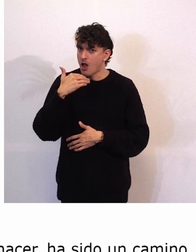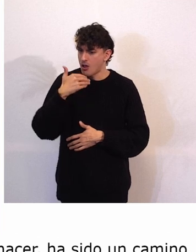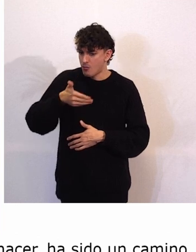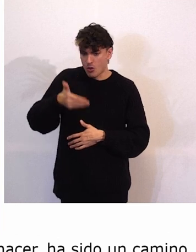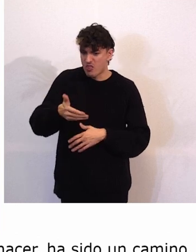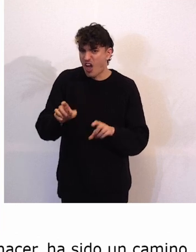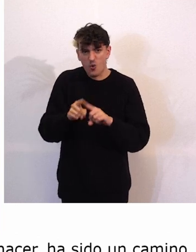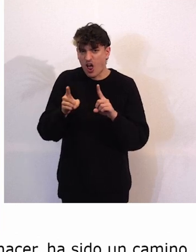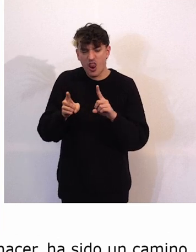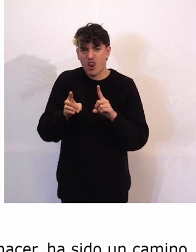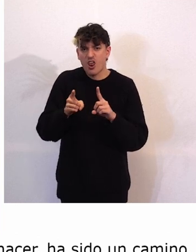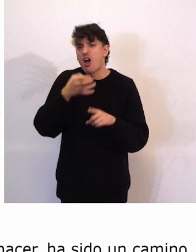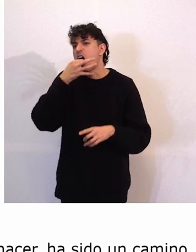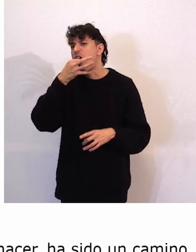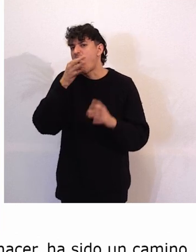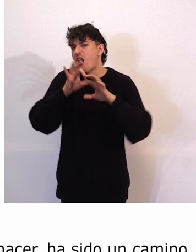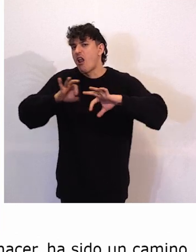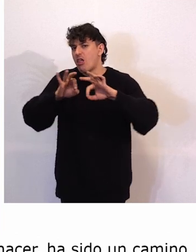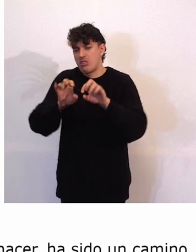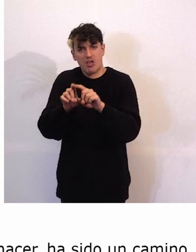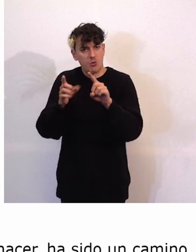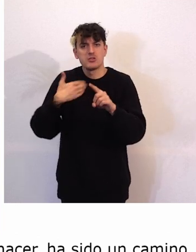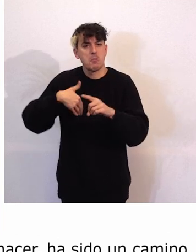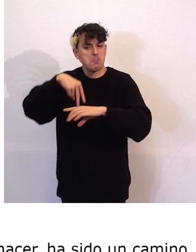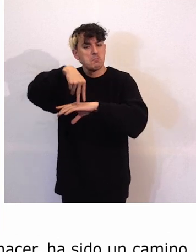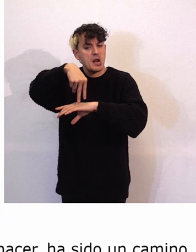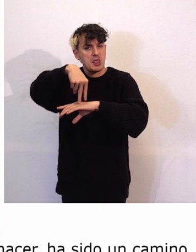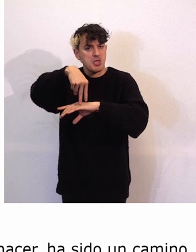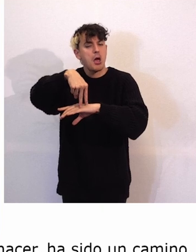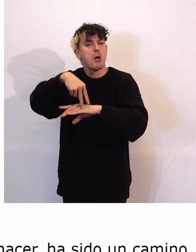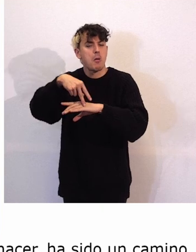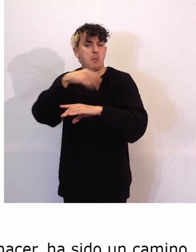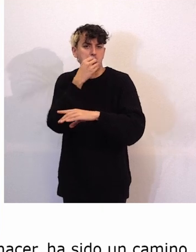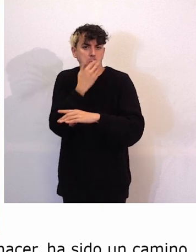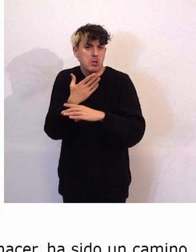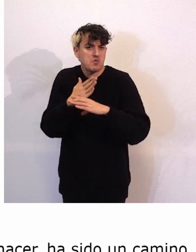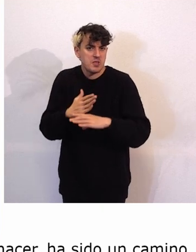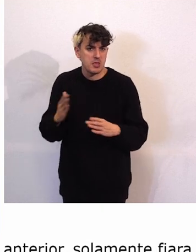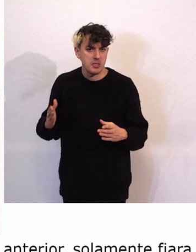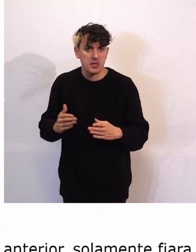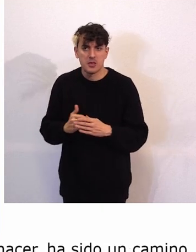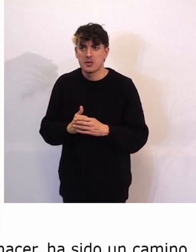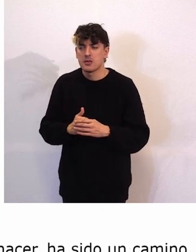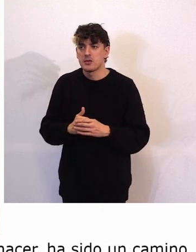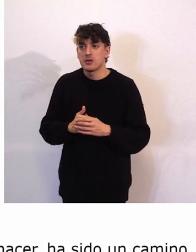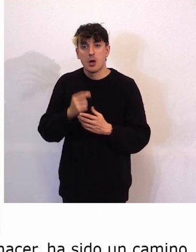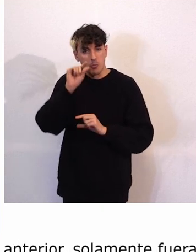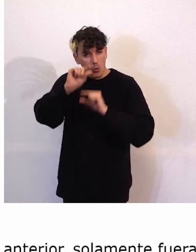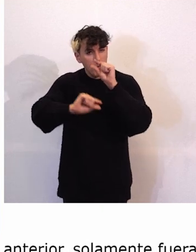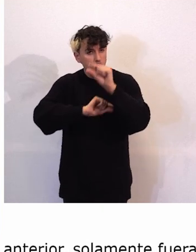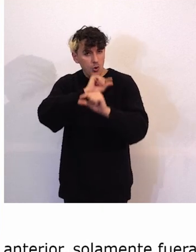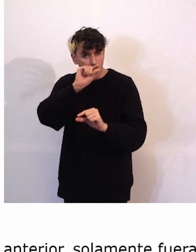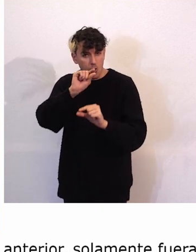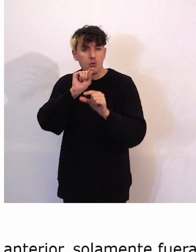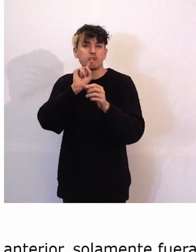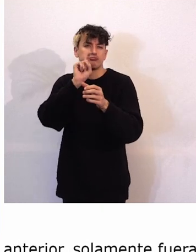presente. Y hemos recorrido durante todos estos años un proceso para que la participación vaya siendo real. Hemos ido subiendo